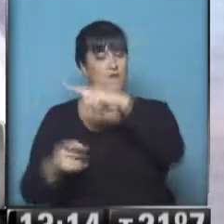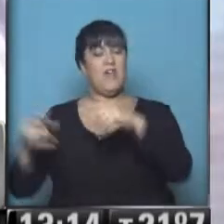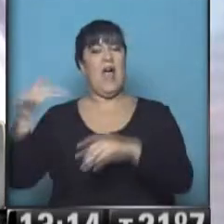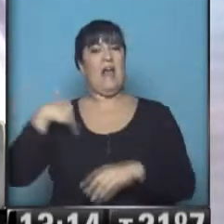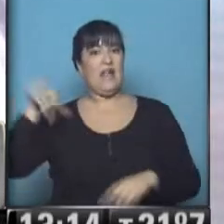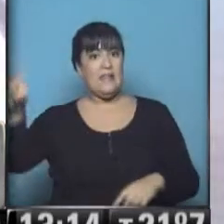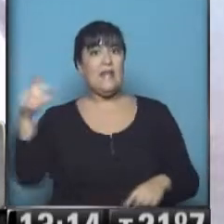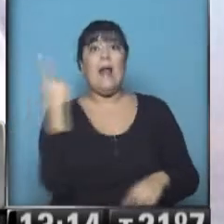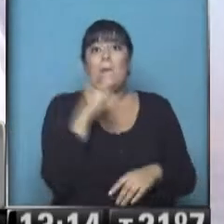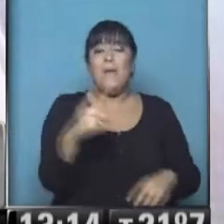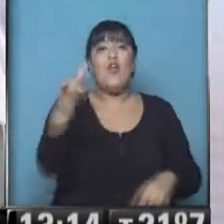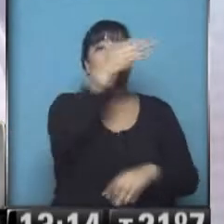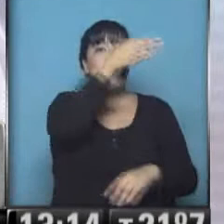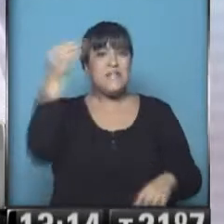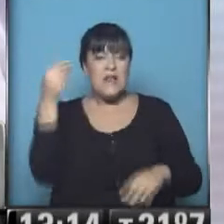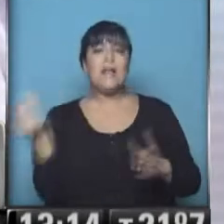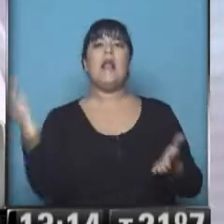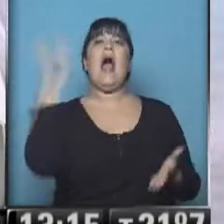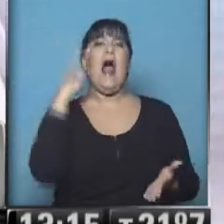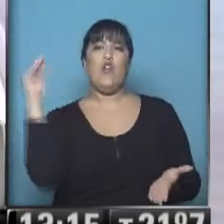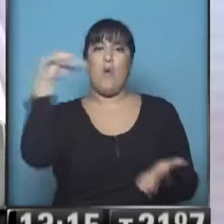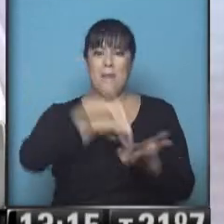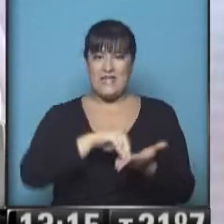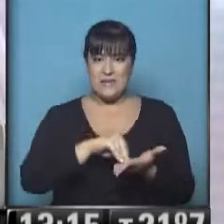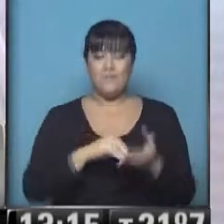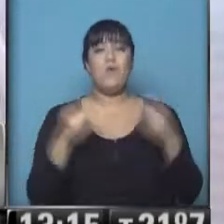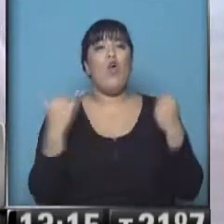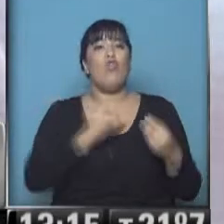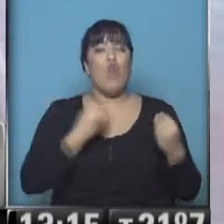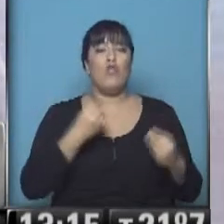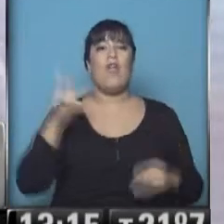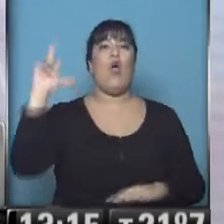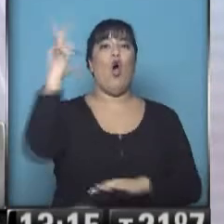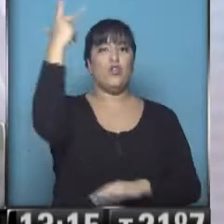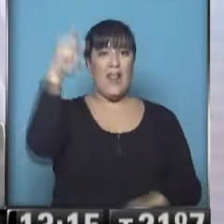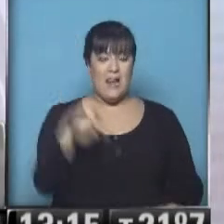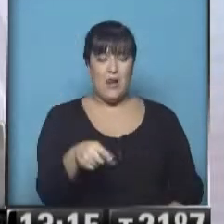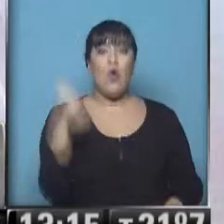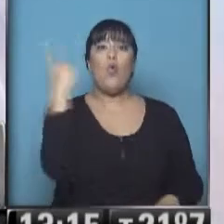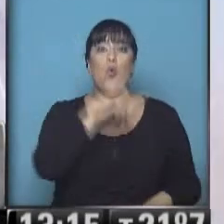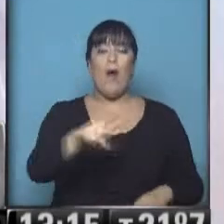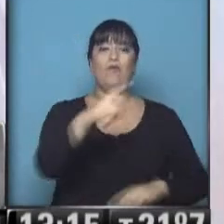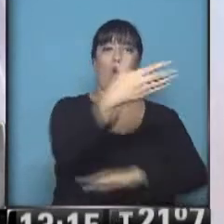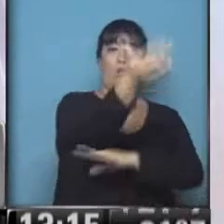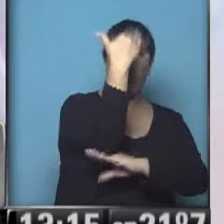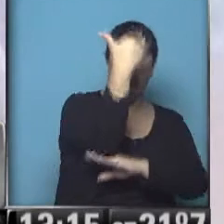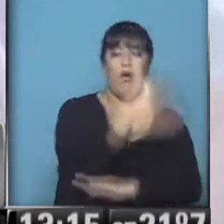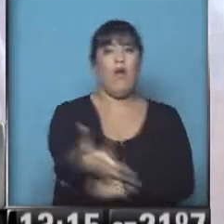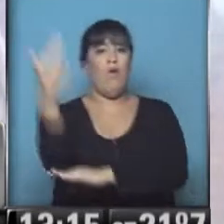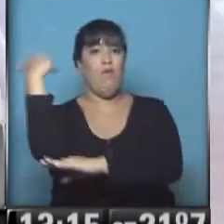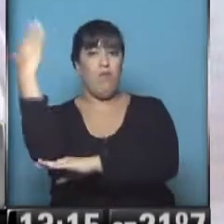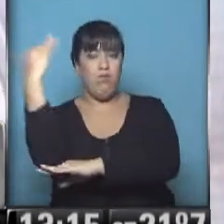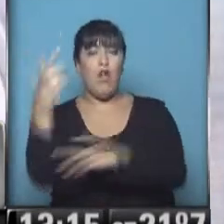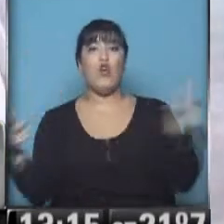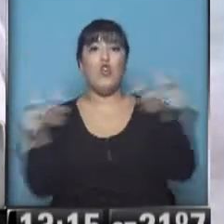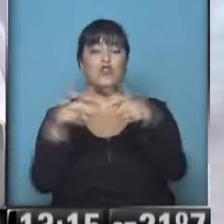La Presidenta acaba de agregar una actividad más en su hotel, o sea, termina entonces aquí la exposición en el Consejo